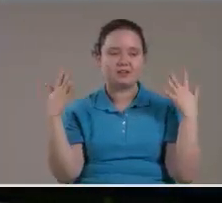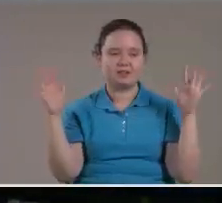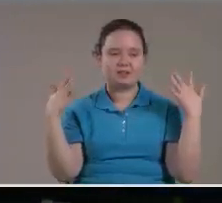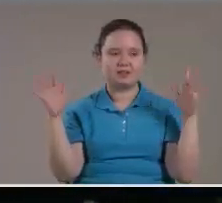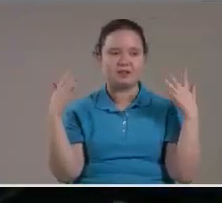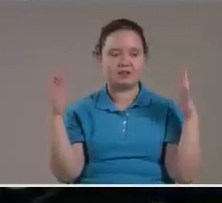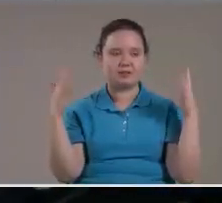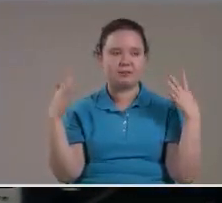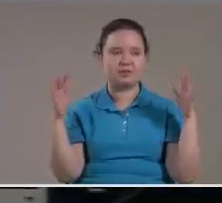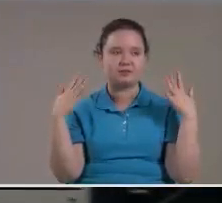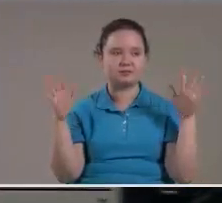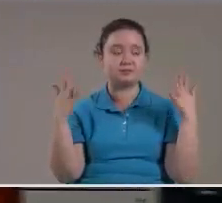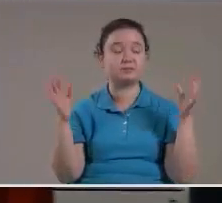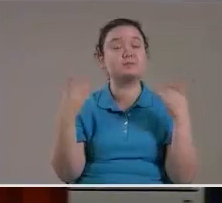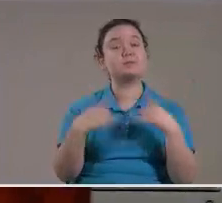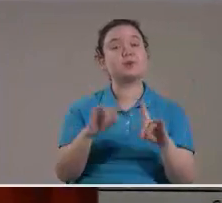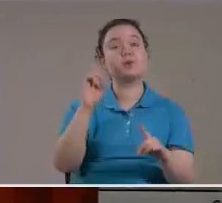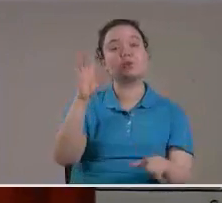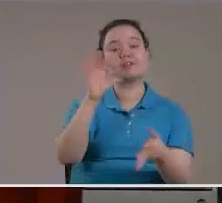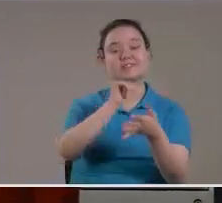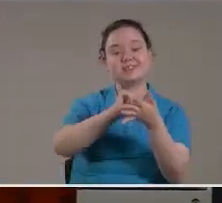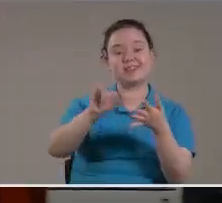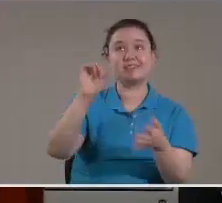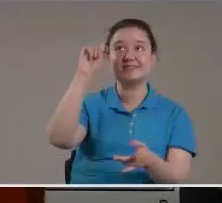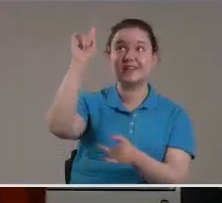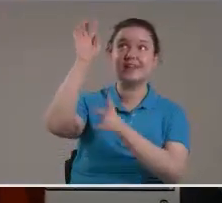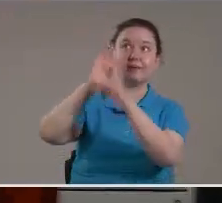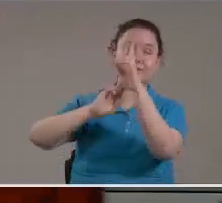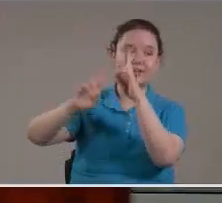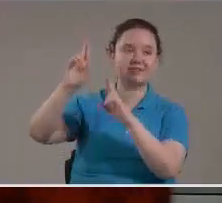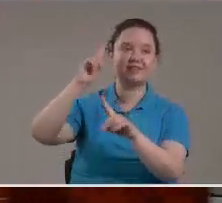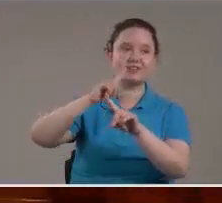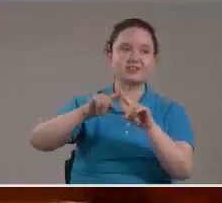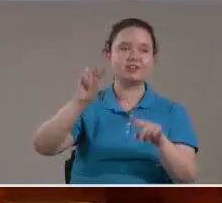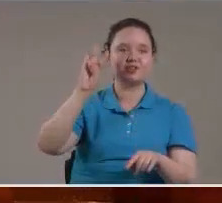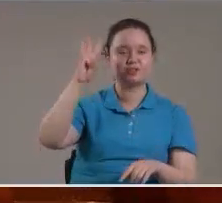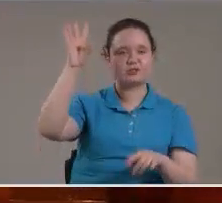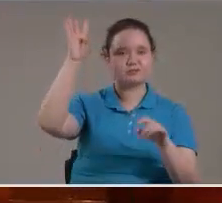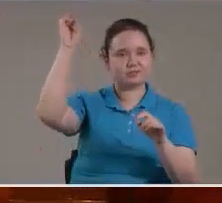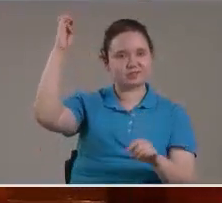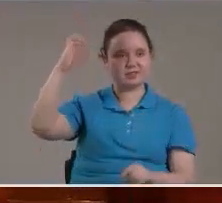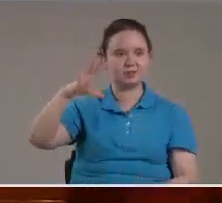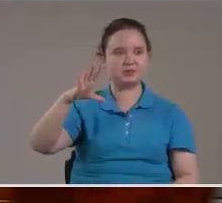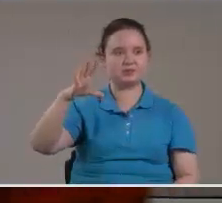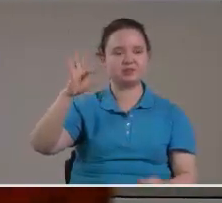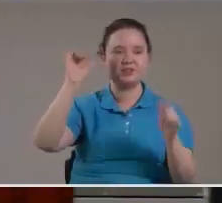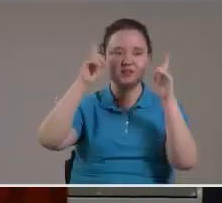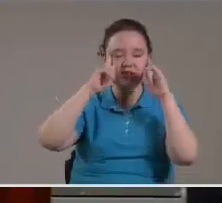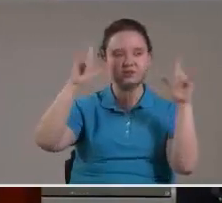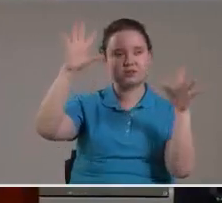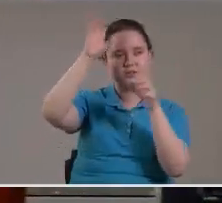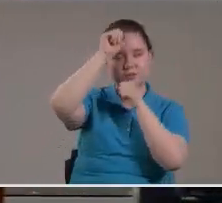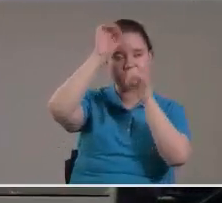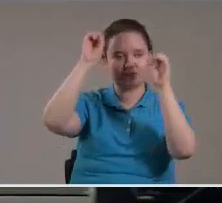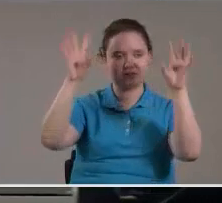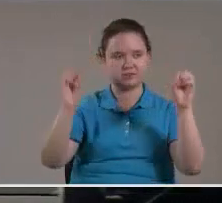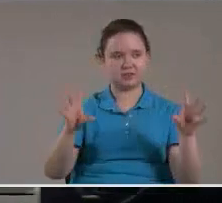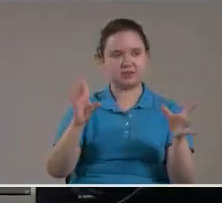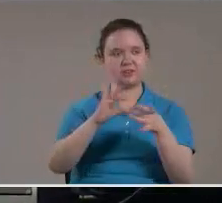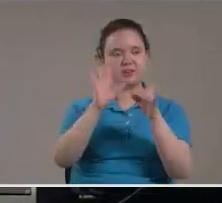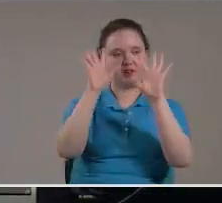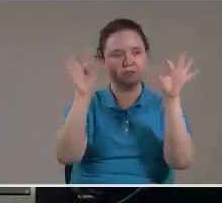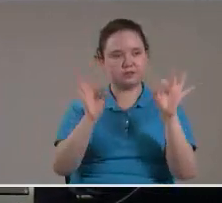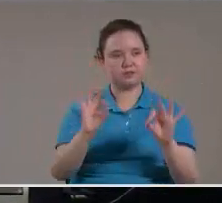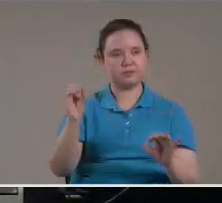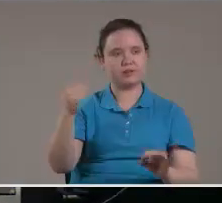Pero una de las señales De que Él va a venir Son las tres luces El sol La luna Las estrellas De tal manera